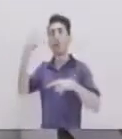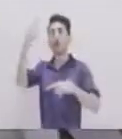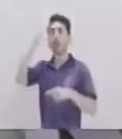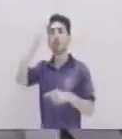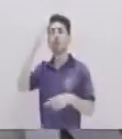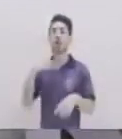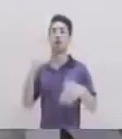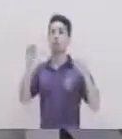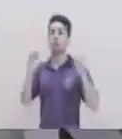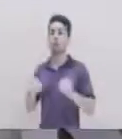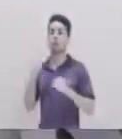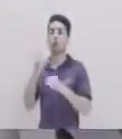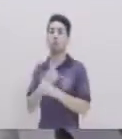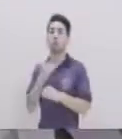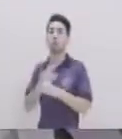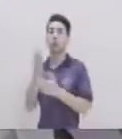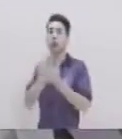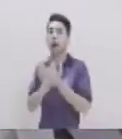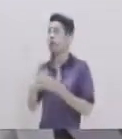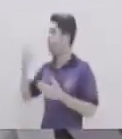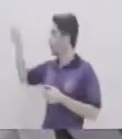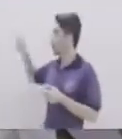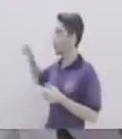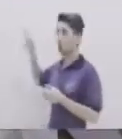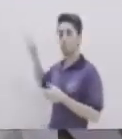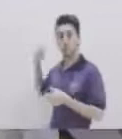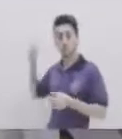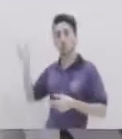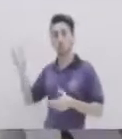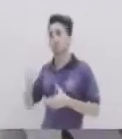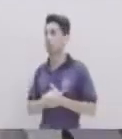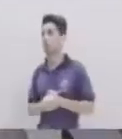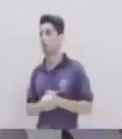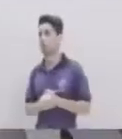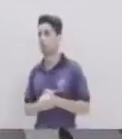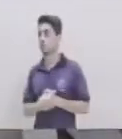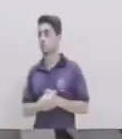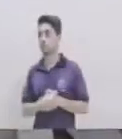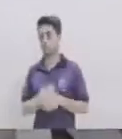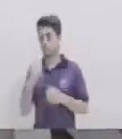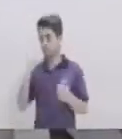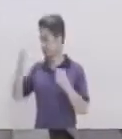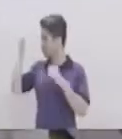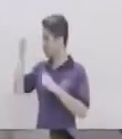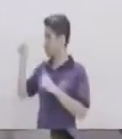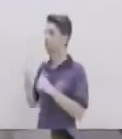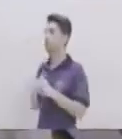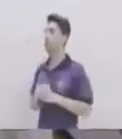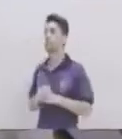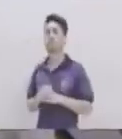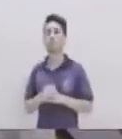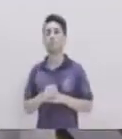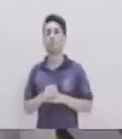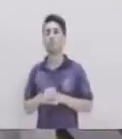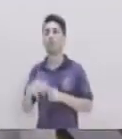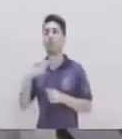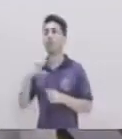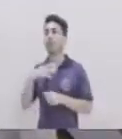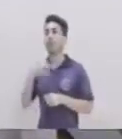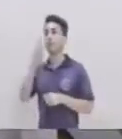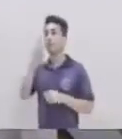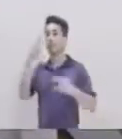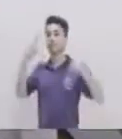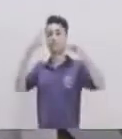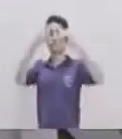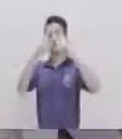Para saber Si voy a utilizar Alguna de estas dos Entonces Entonces Miremos Acá Tenemos Los